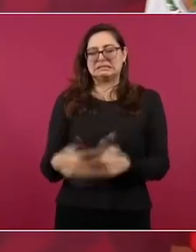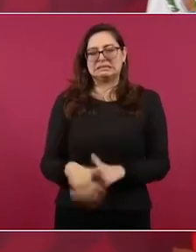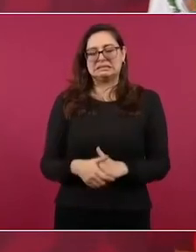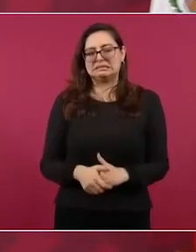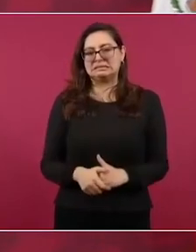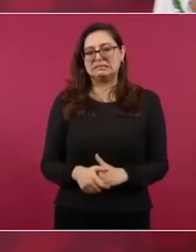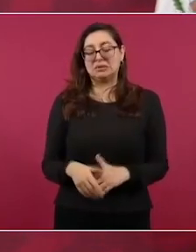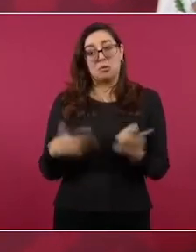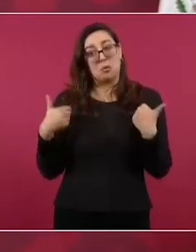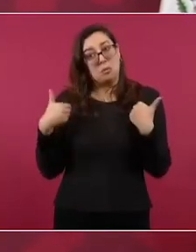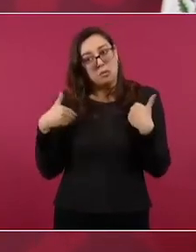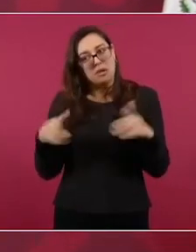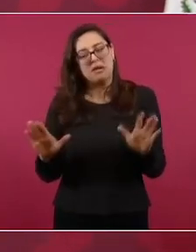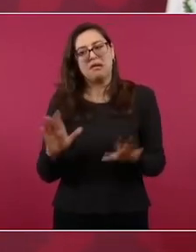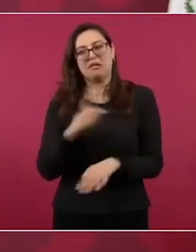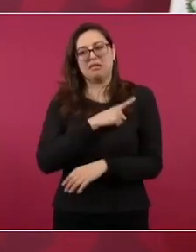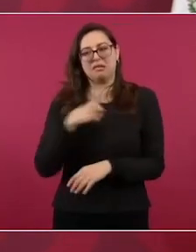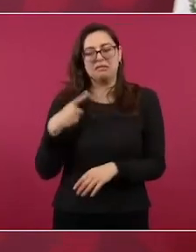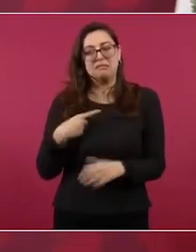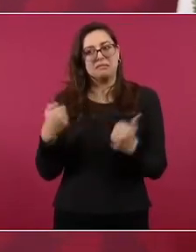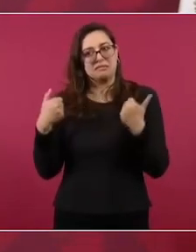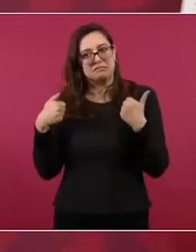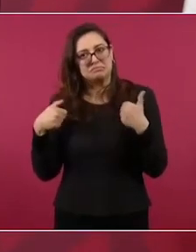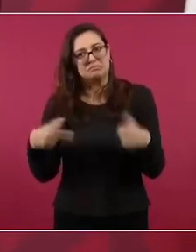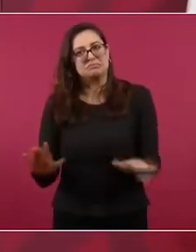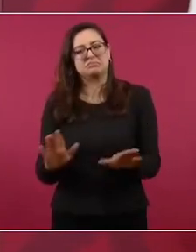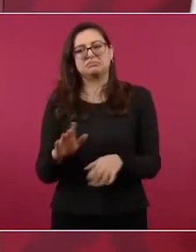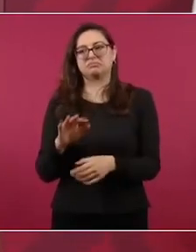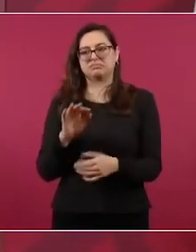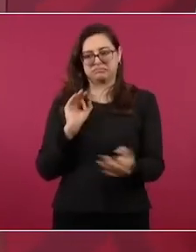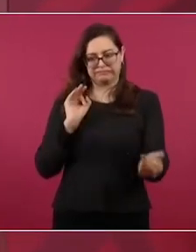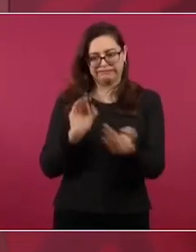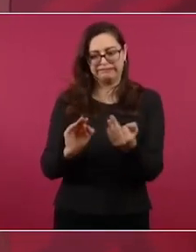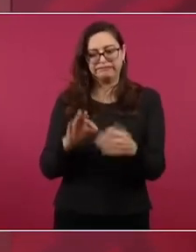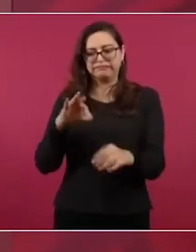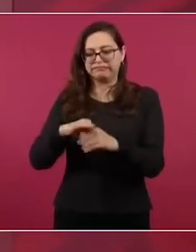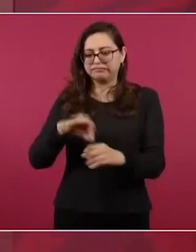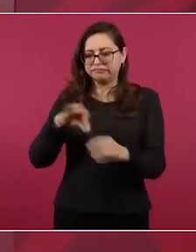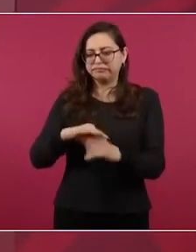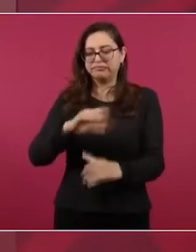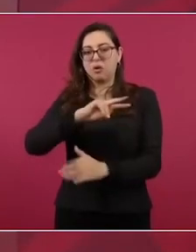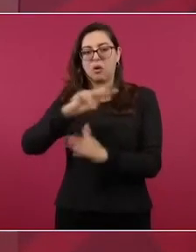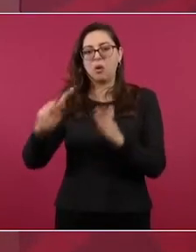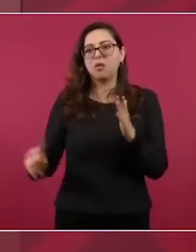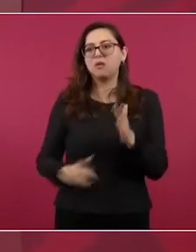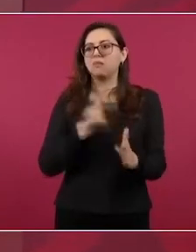para